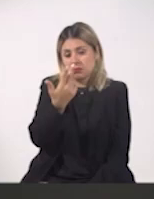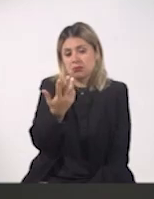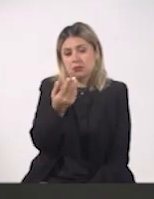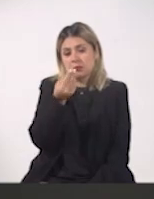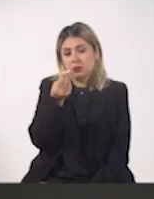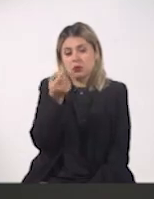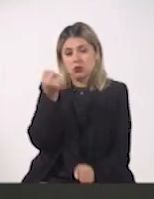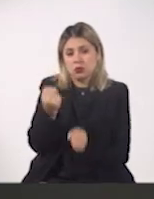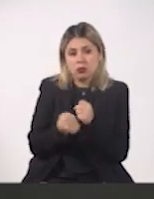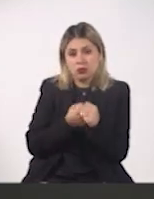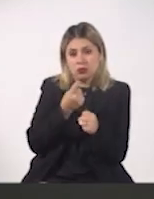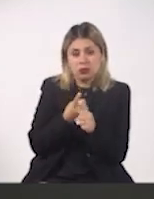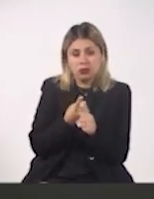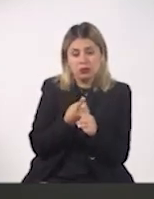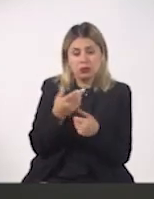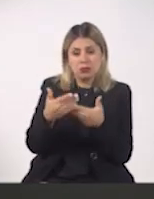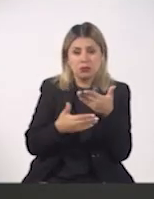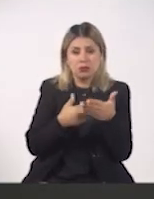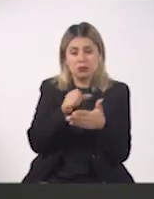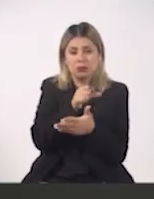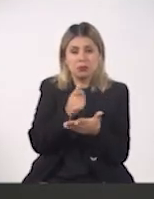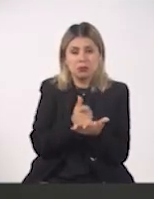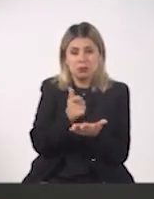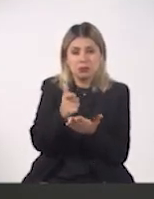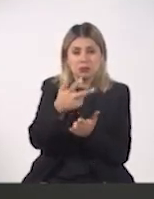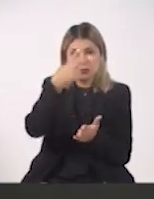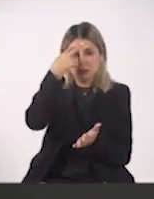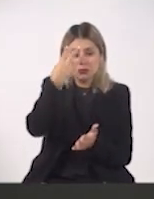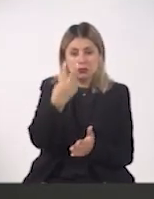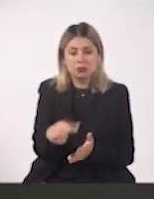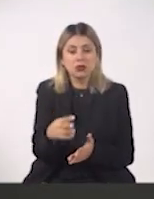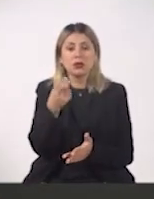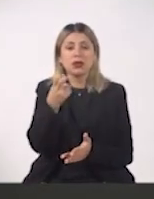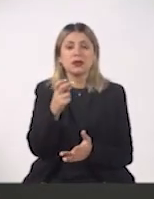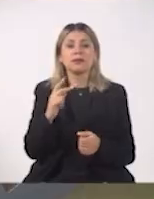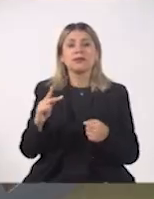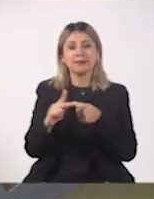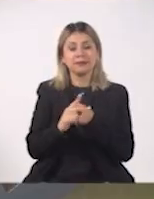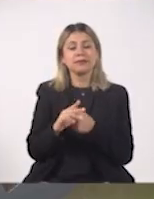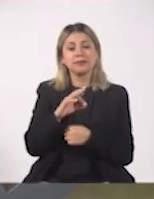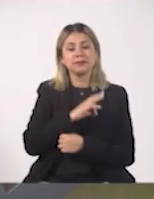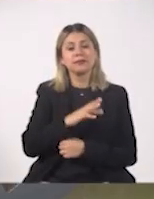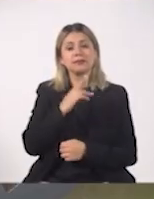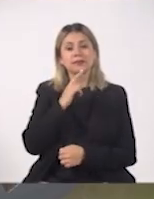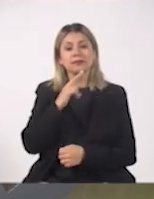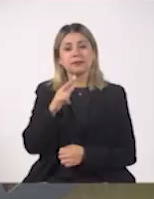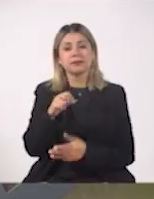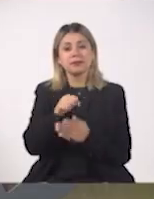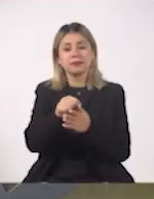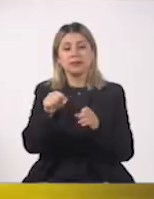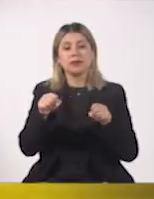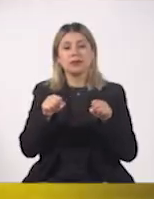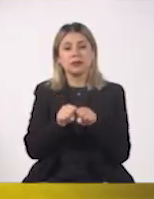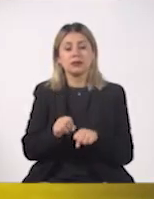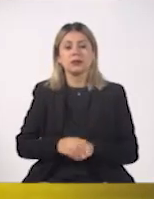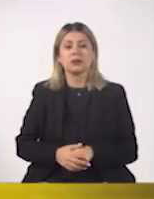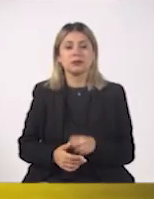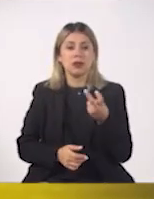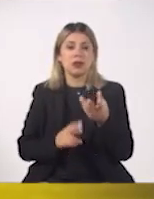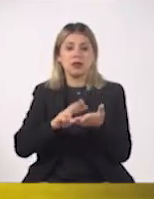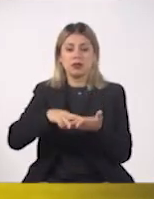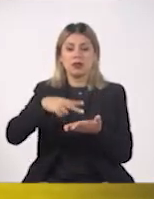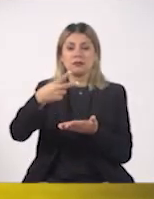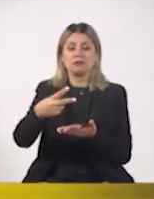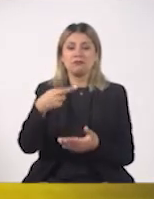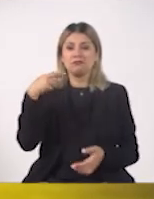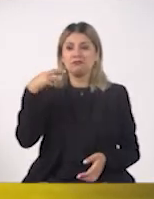áreas de oportunidad. En la parte de pagos, México es uno de los países que mejor sistema de pagos tiene. Mandas transferencias en